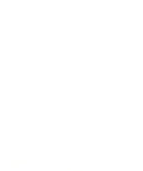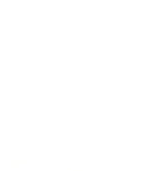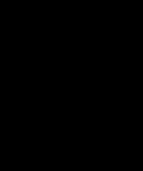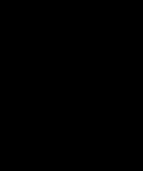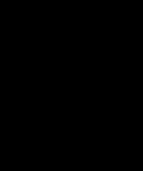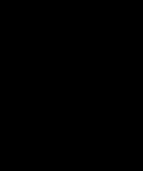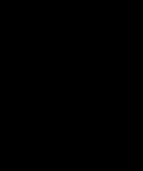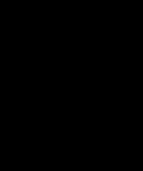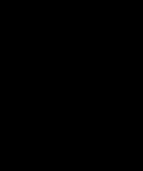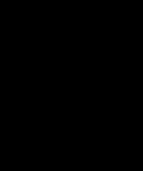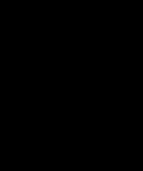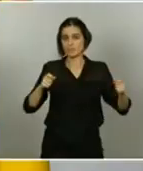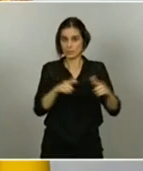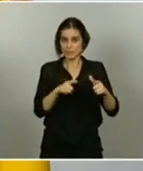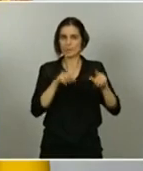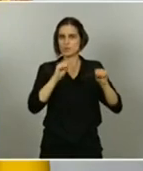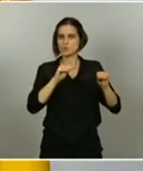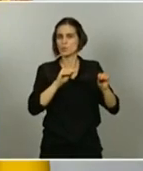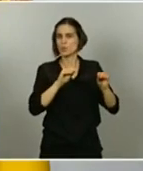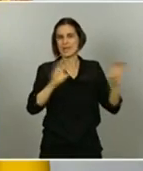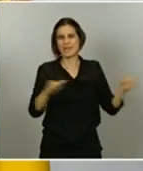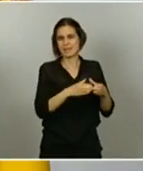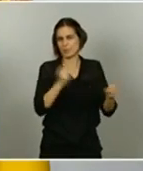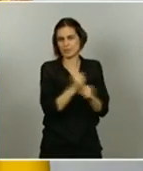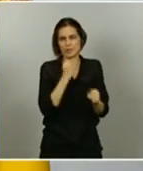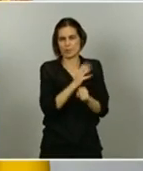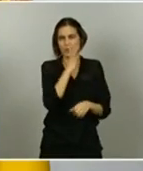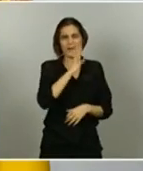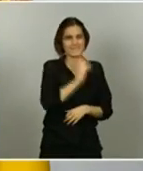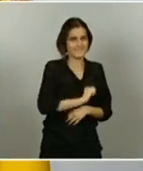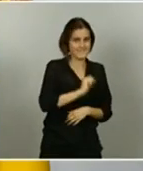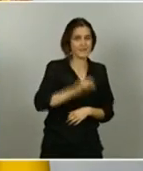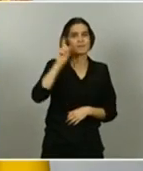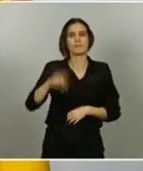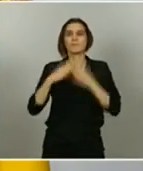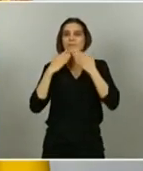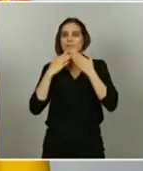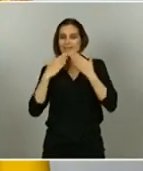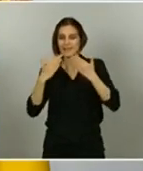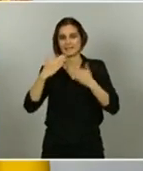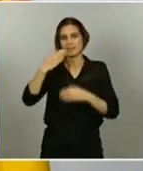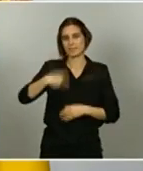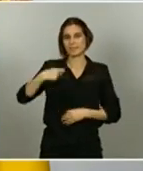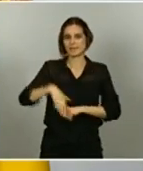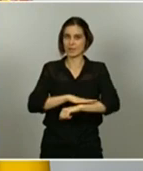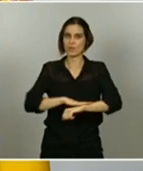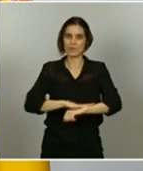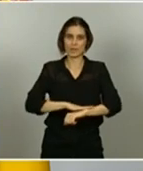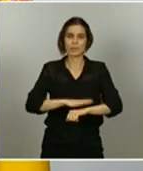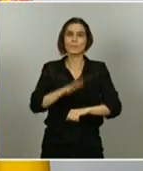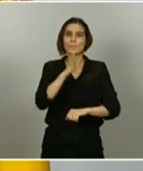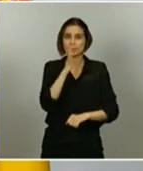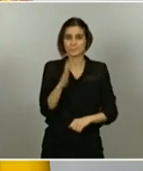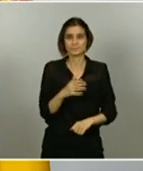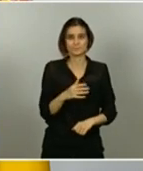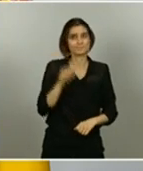su equipo, que ha sido excelente. Quiero agradecer al presidente del Gobierno que atendiera la urgencia que le reclamé